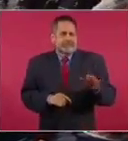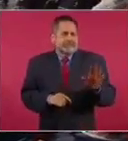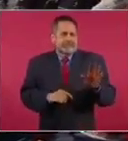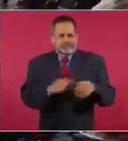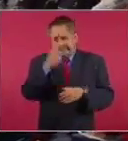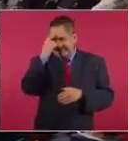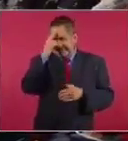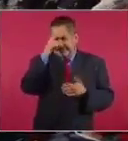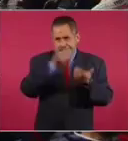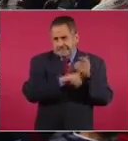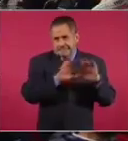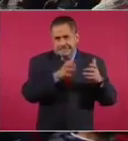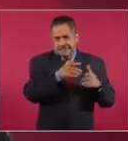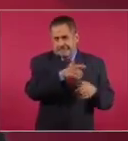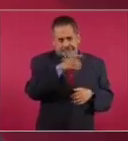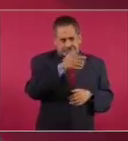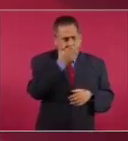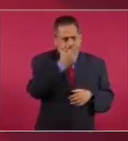pensamiento conservador. Además,